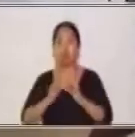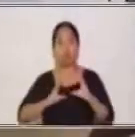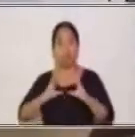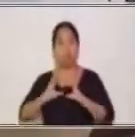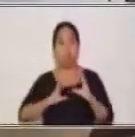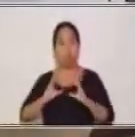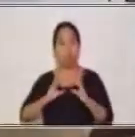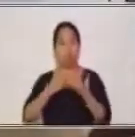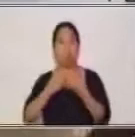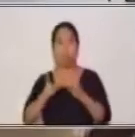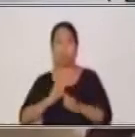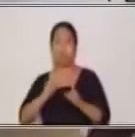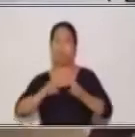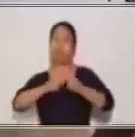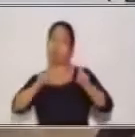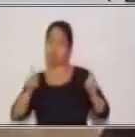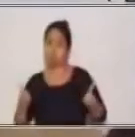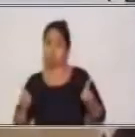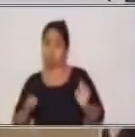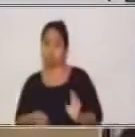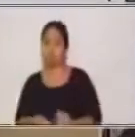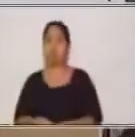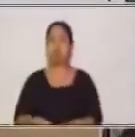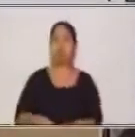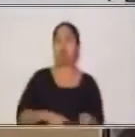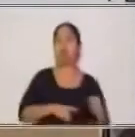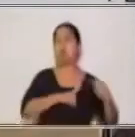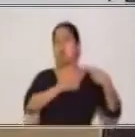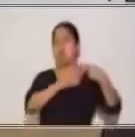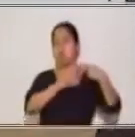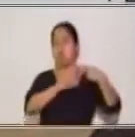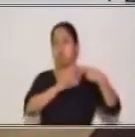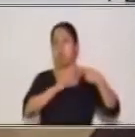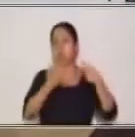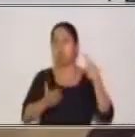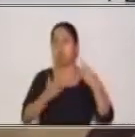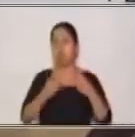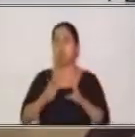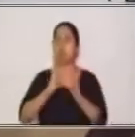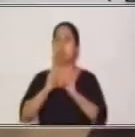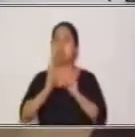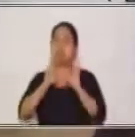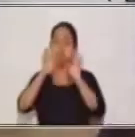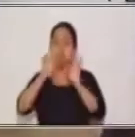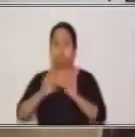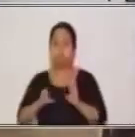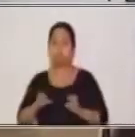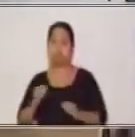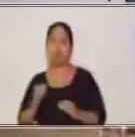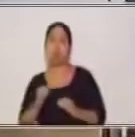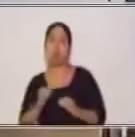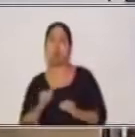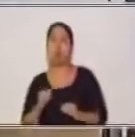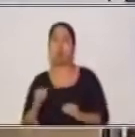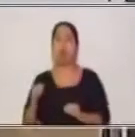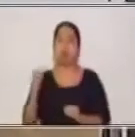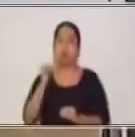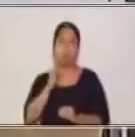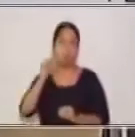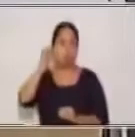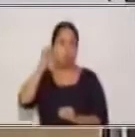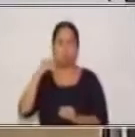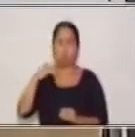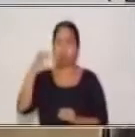En alguna, tal vez nos estamos dirigiendo a una persona mayor o a una persona que tiene autoridad hacia nosotros.